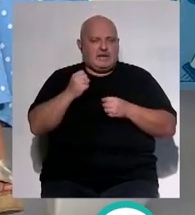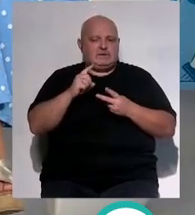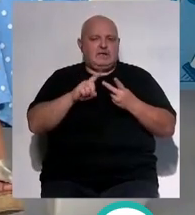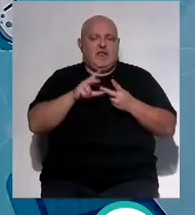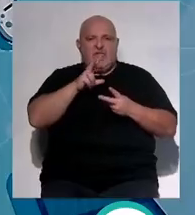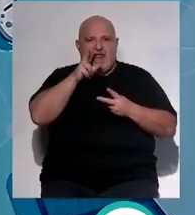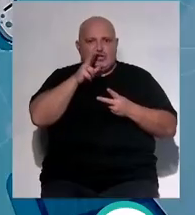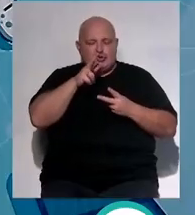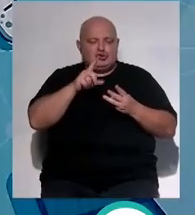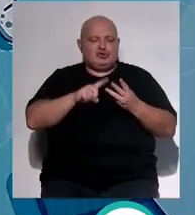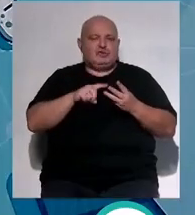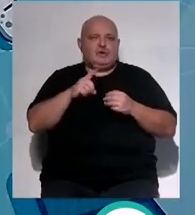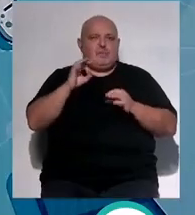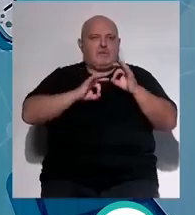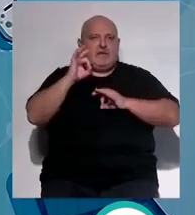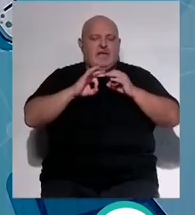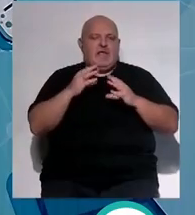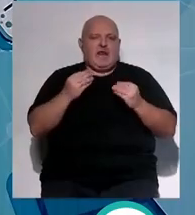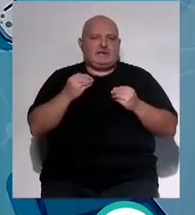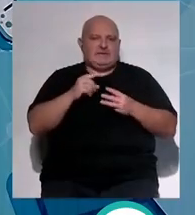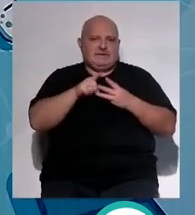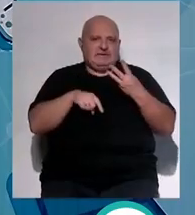meter hidratos y hay que meter su porcentaje de grasa